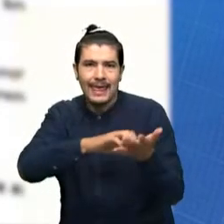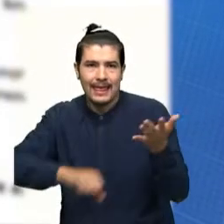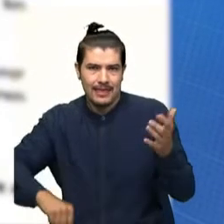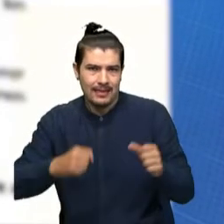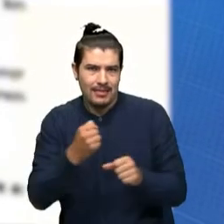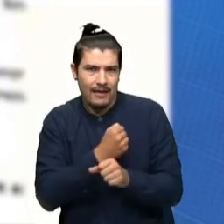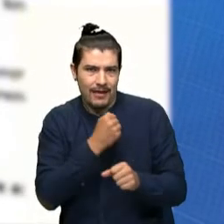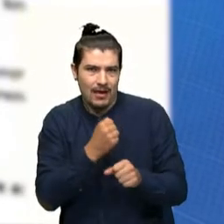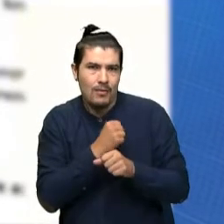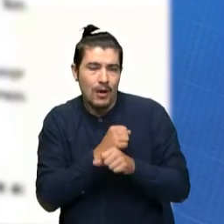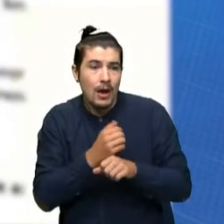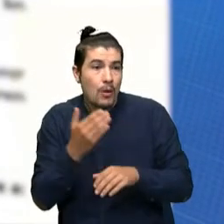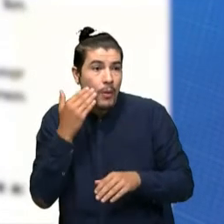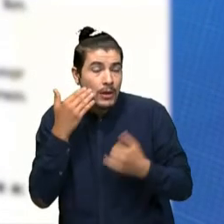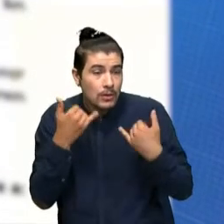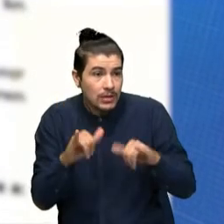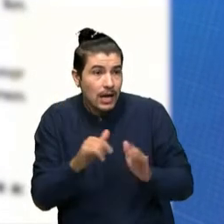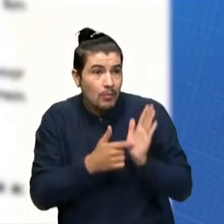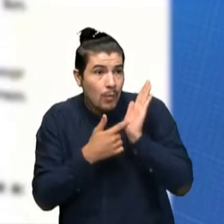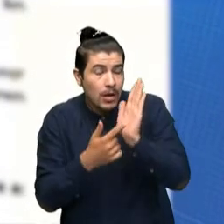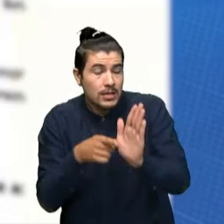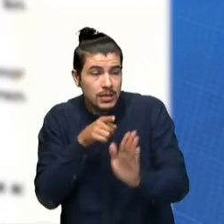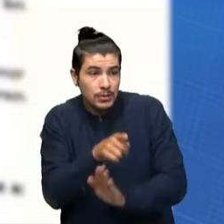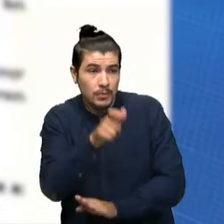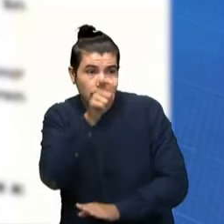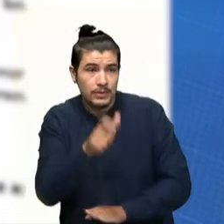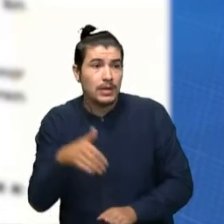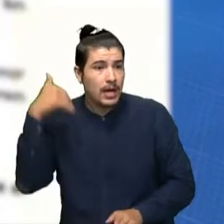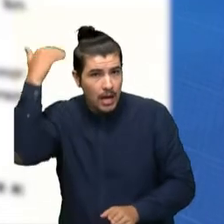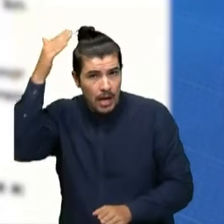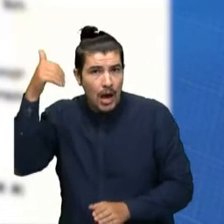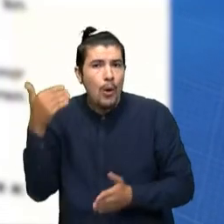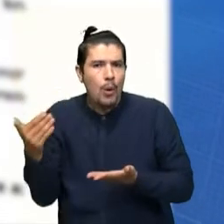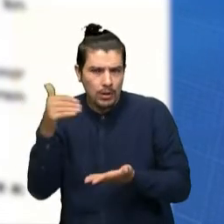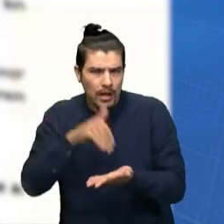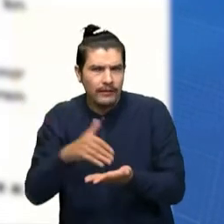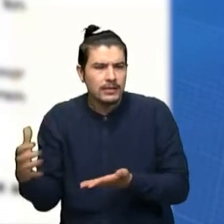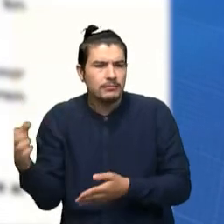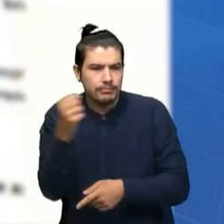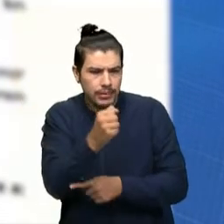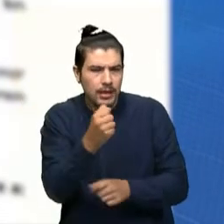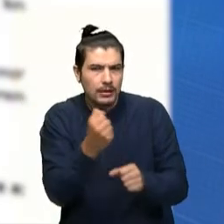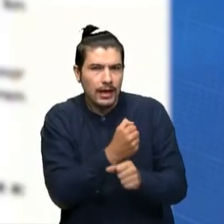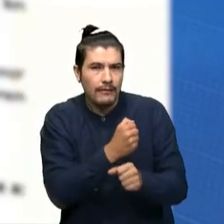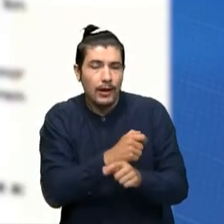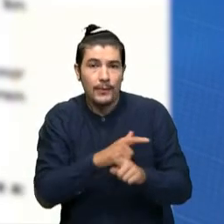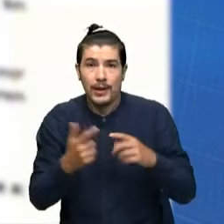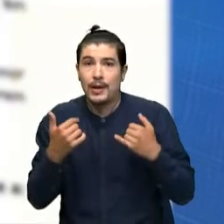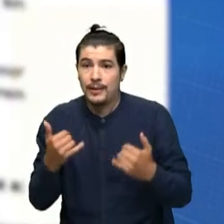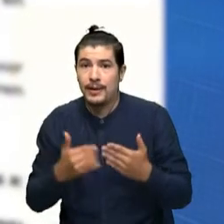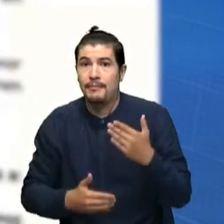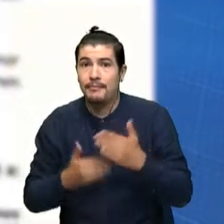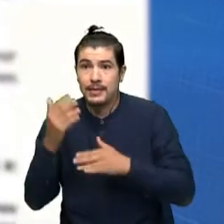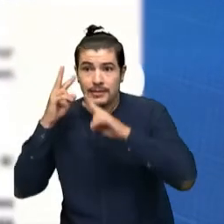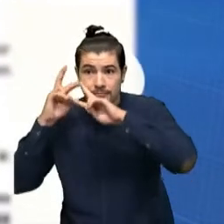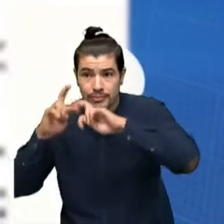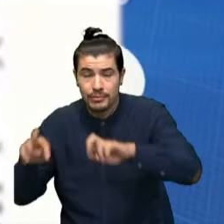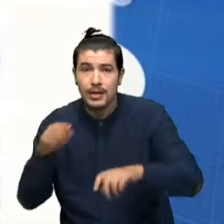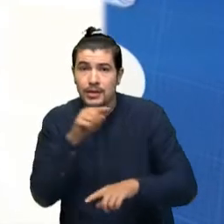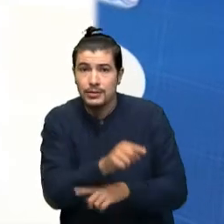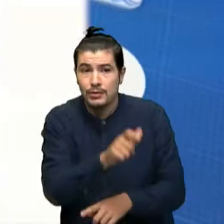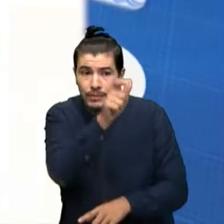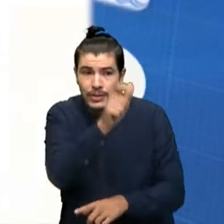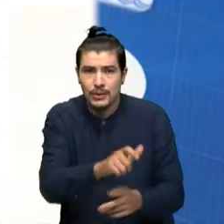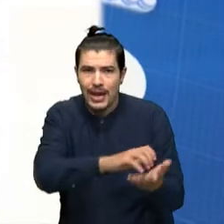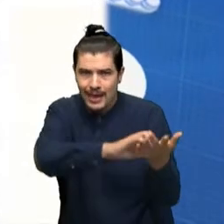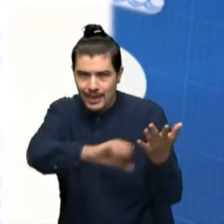inocencia que ampara a todos los ciudadanos, pero atendiendo la especial gravedad de los hechos que son materia de investigación, el profesor